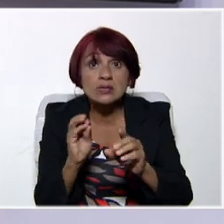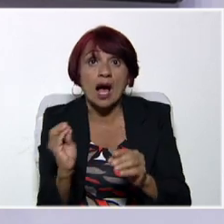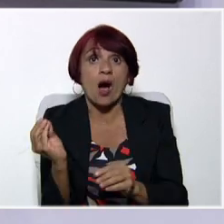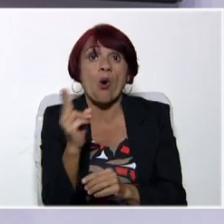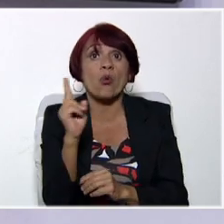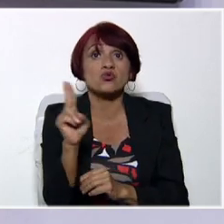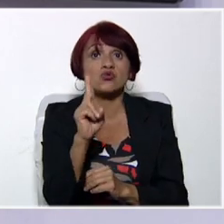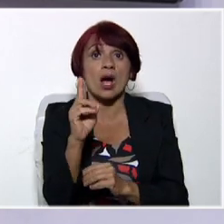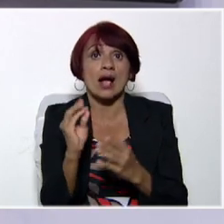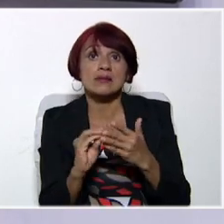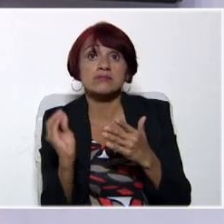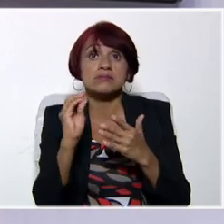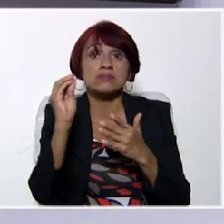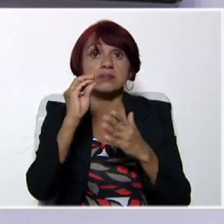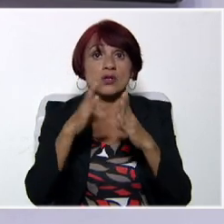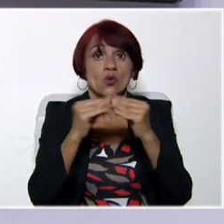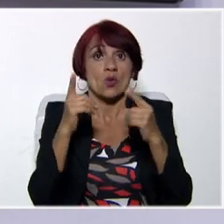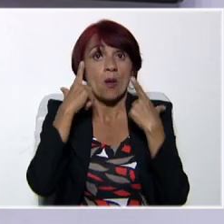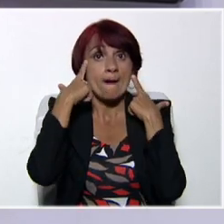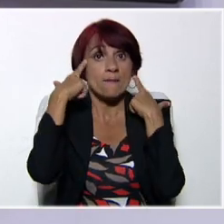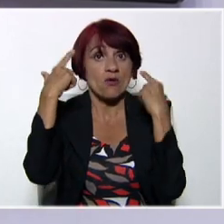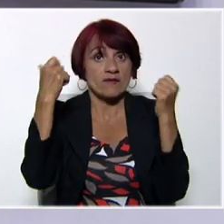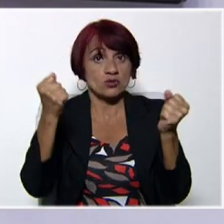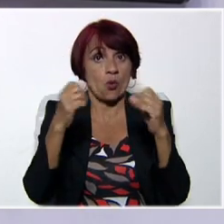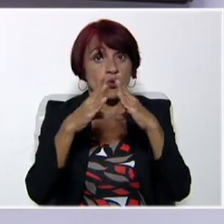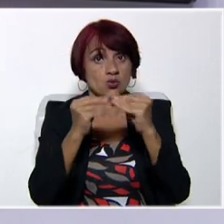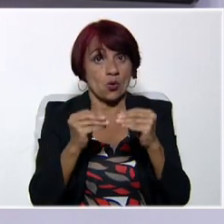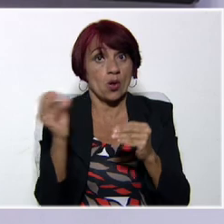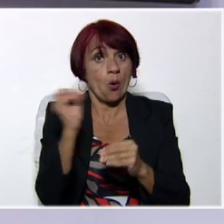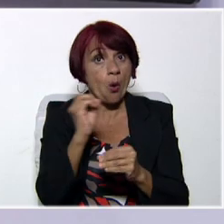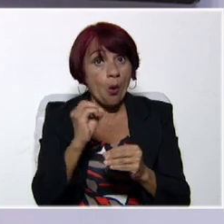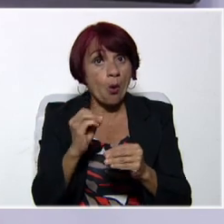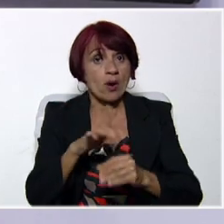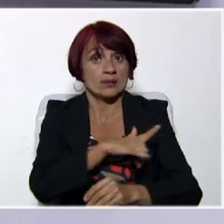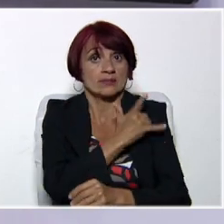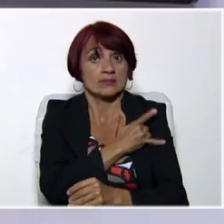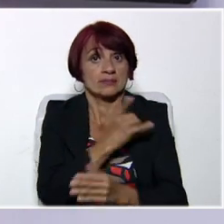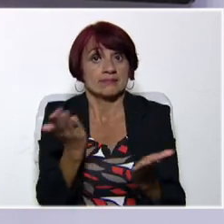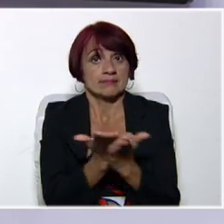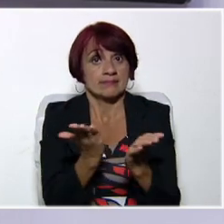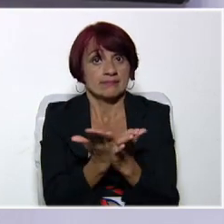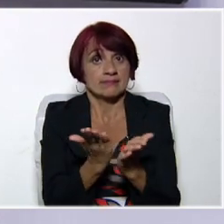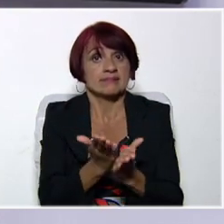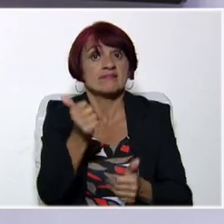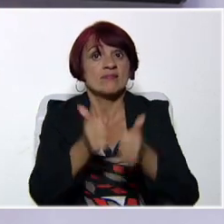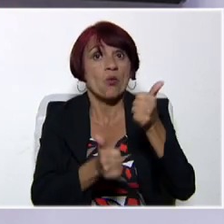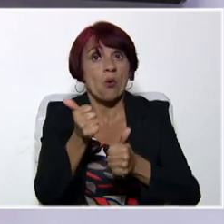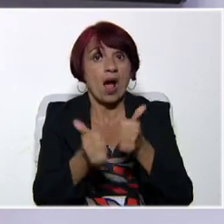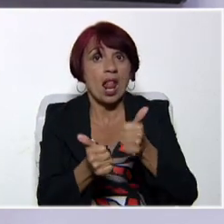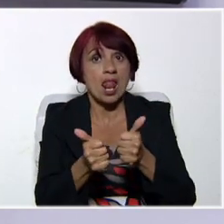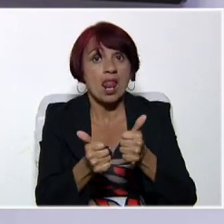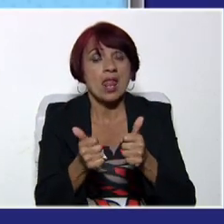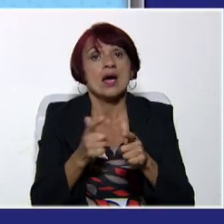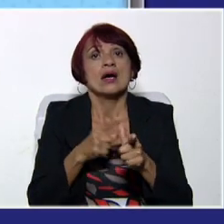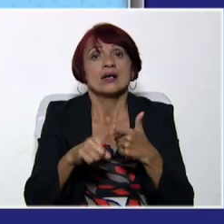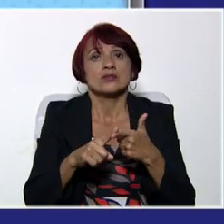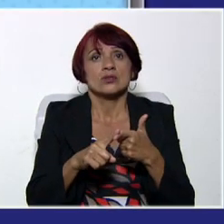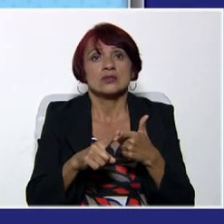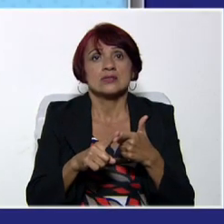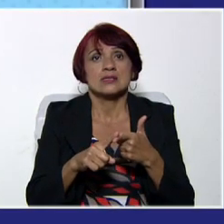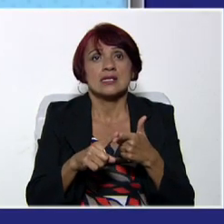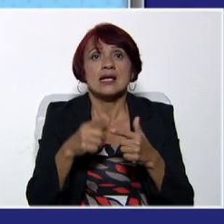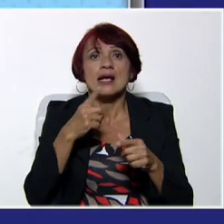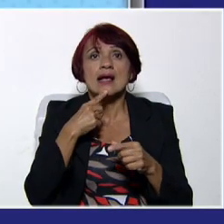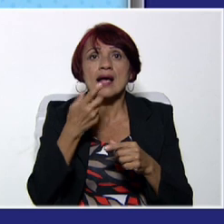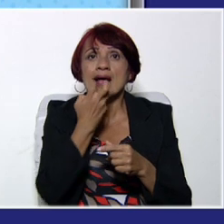asociado a lo que son nuestras profesiones o carreras, etcétera, etcétera. I want or would like